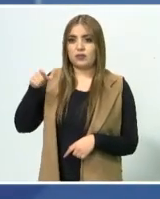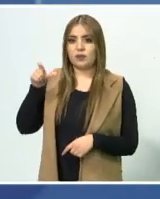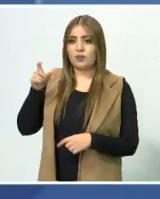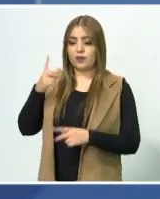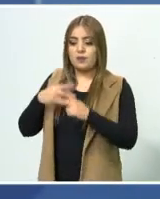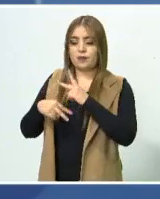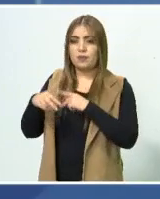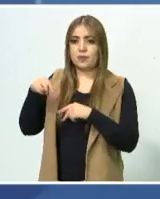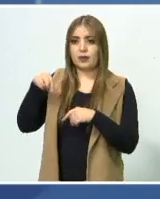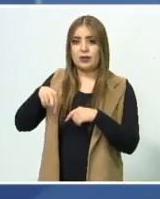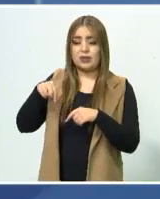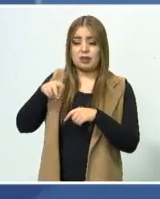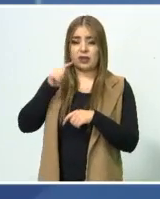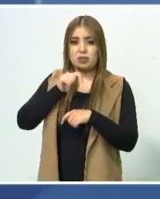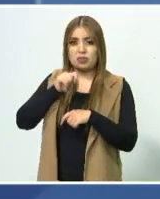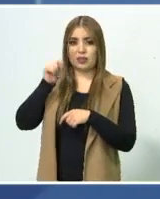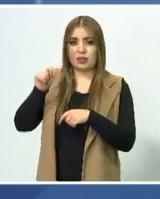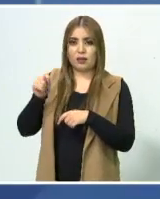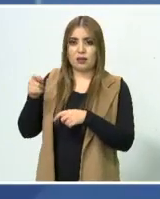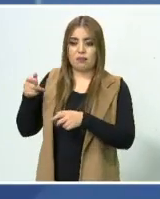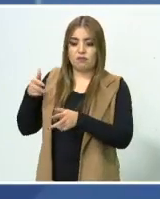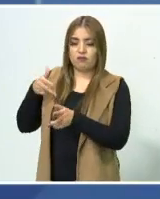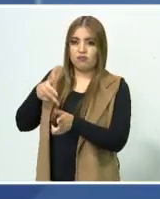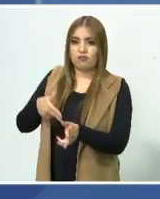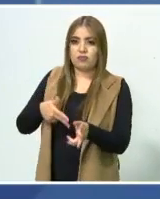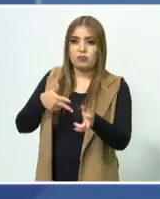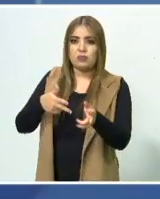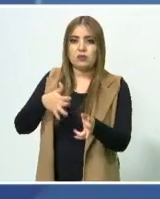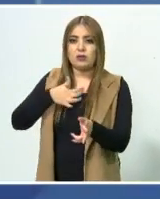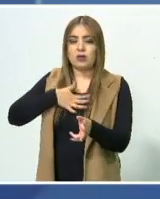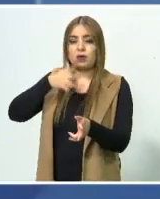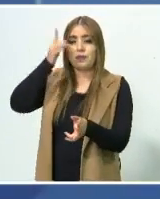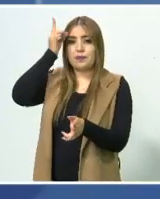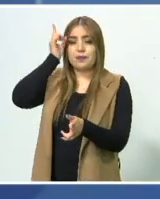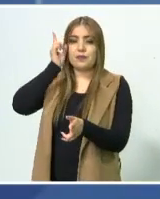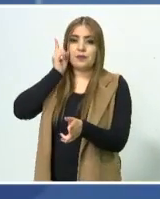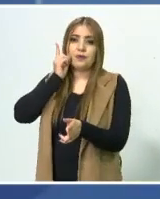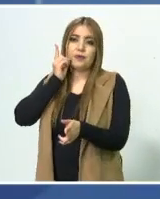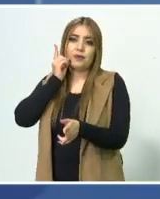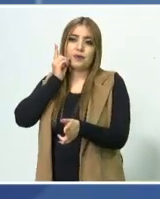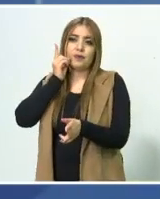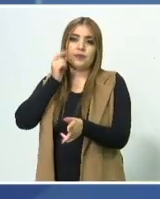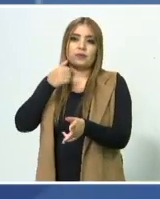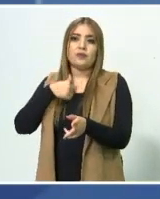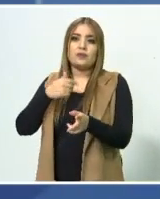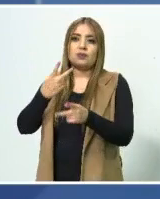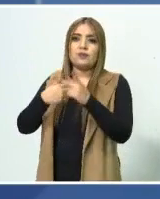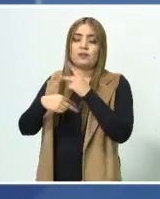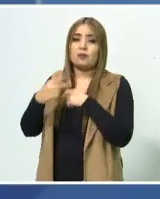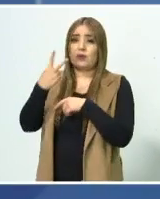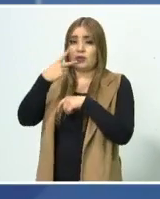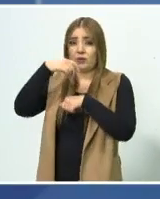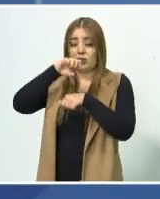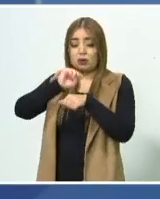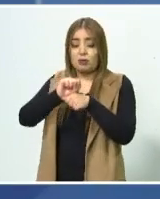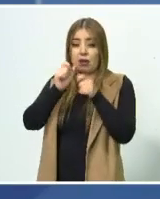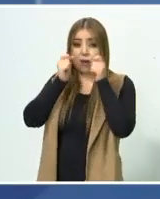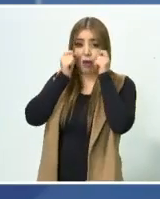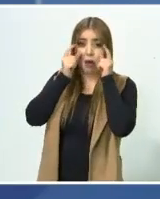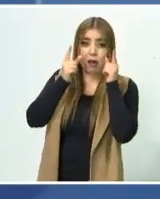aquí a Torreón. Sí, me dormí, venía dos semanas sin dormir en el tren,